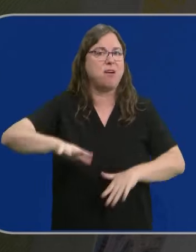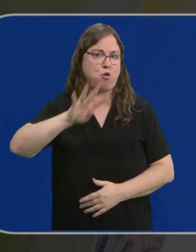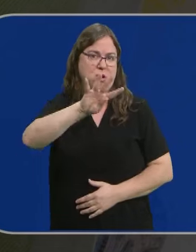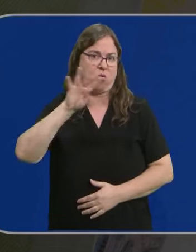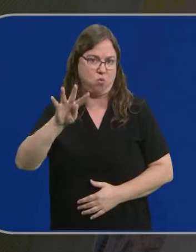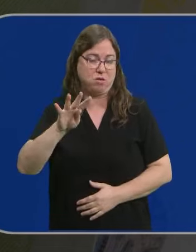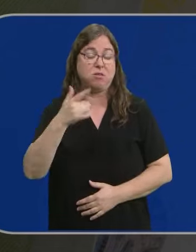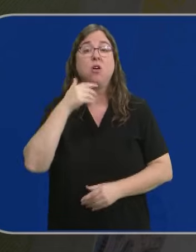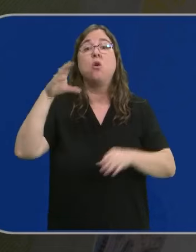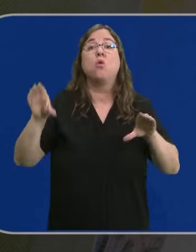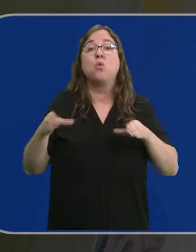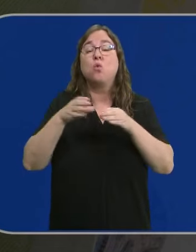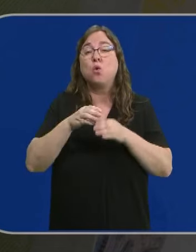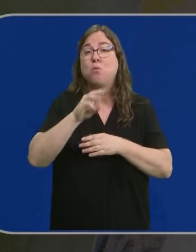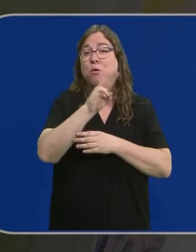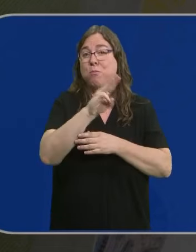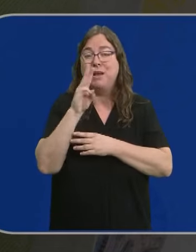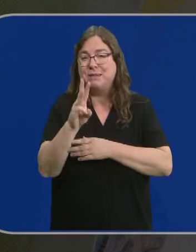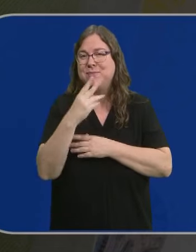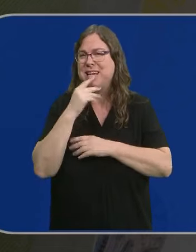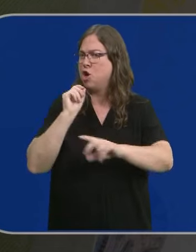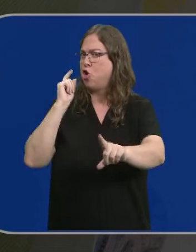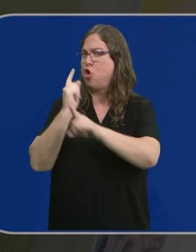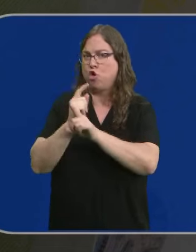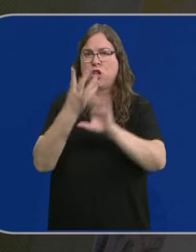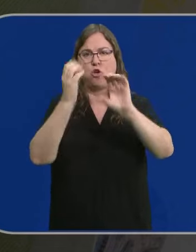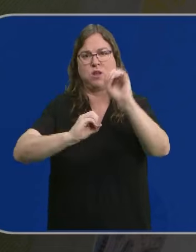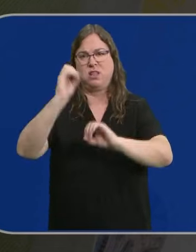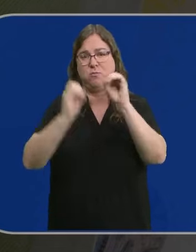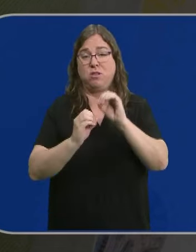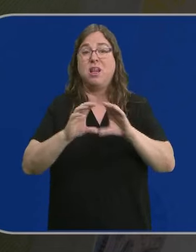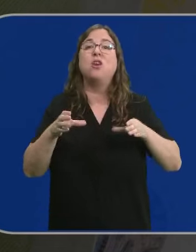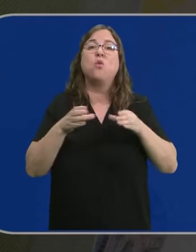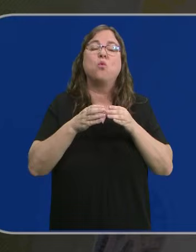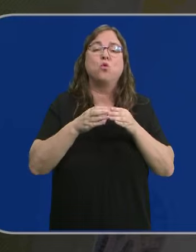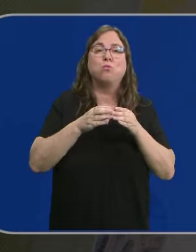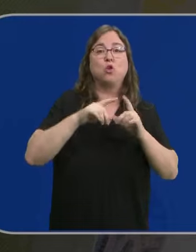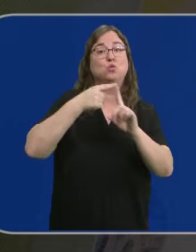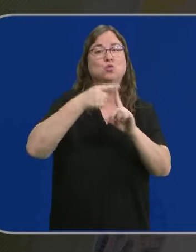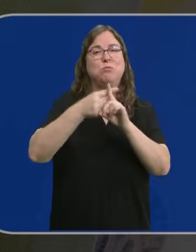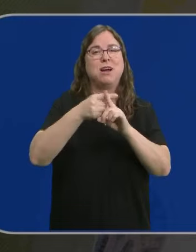Entre los votantes del PP, el rechazo llega al 90%. Los más divididos, los votantes de sumar.